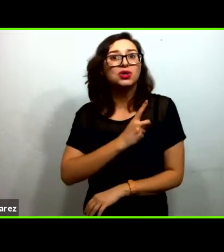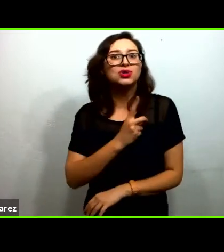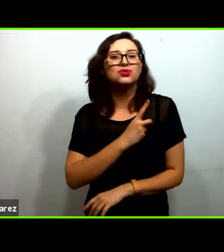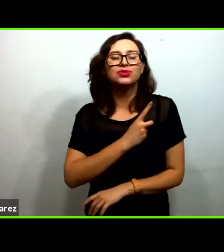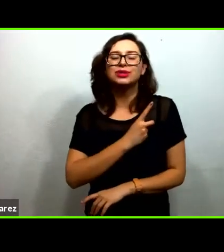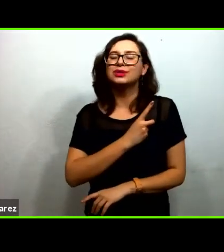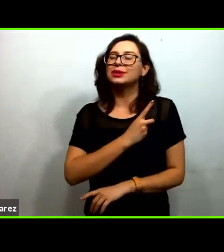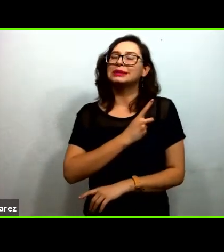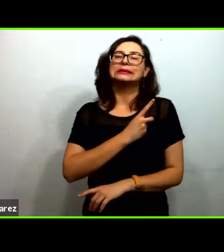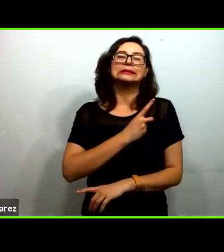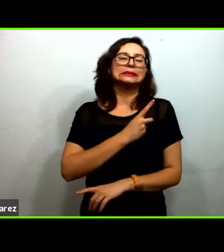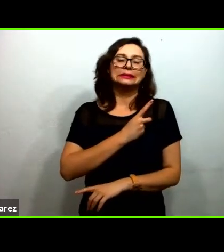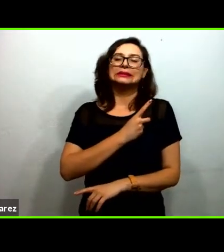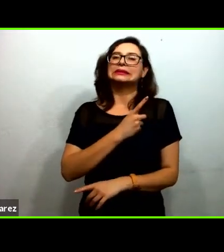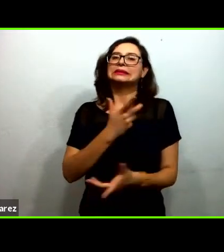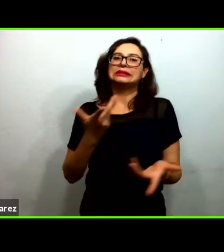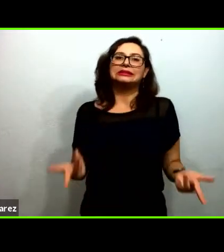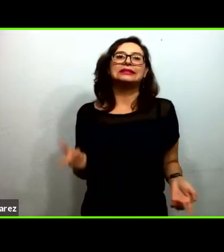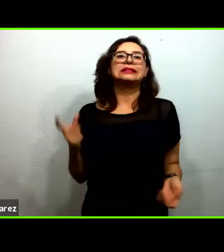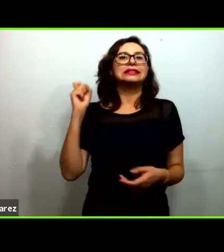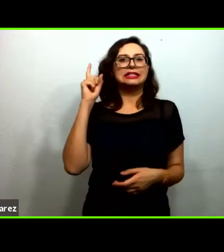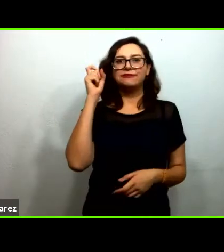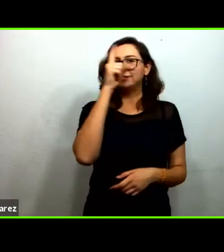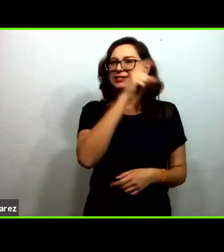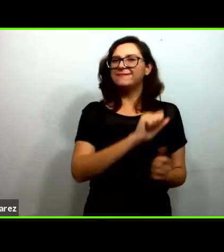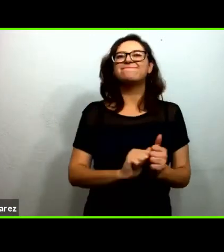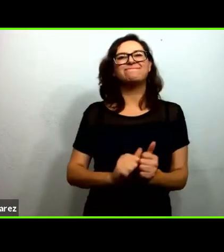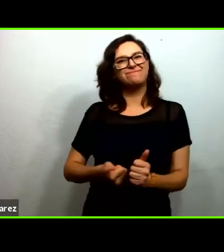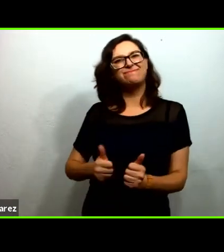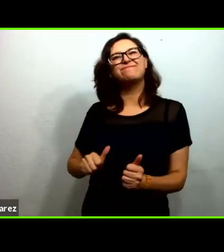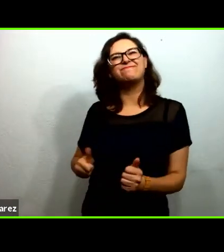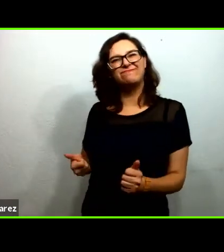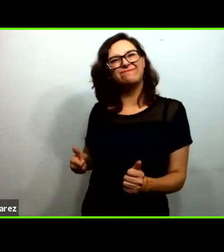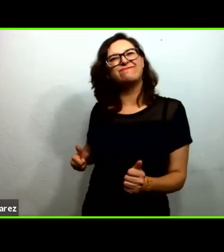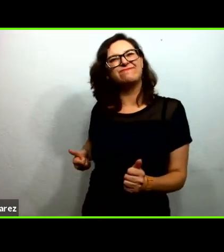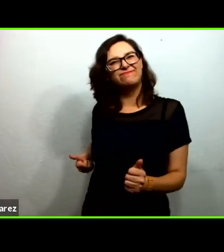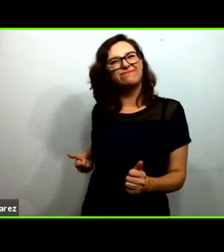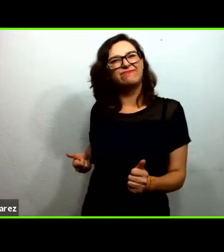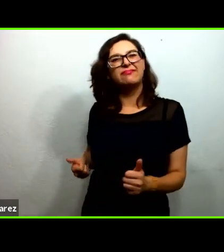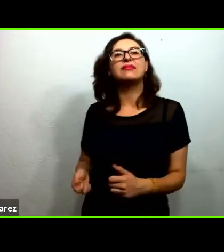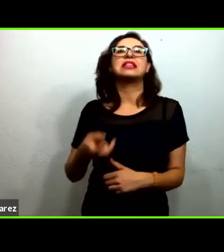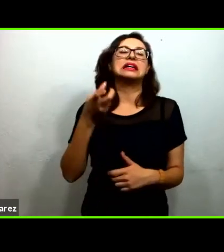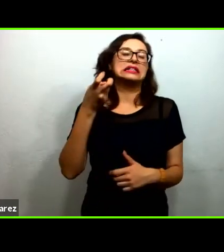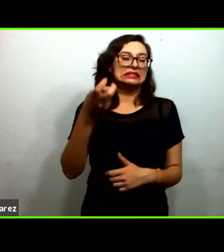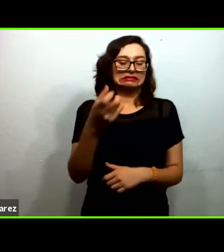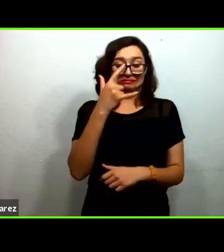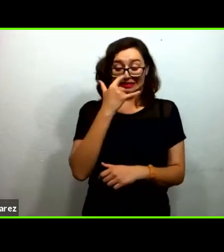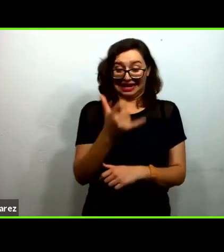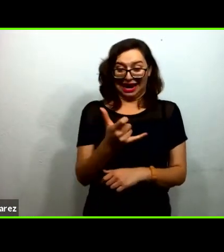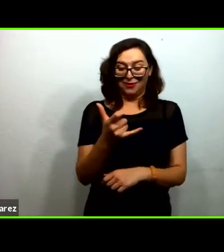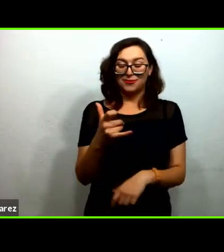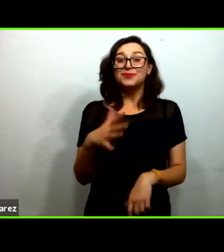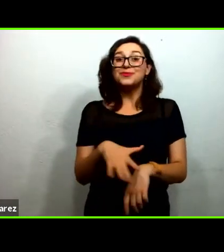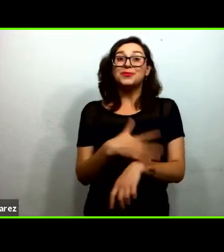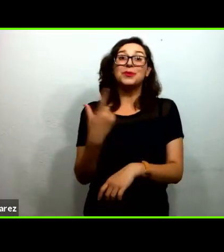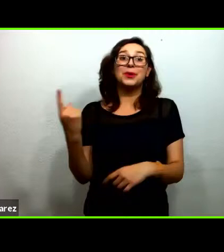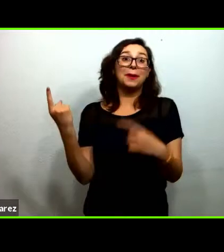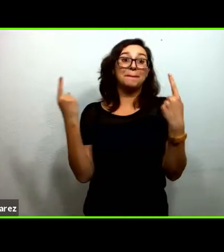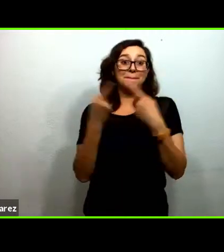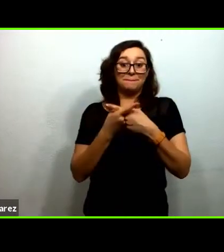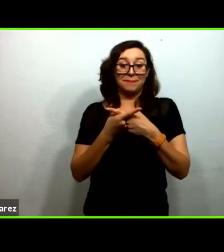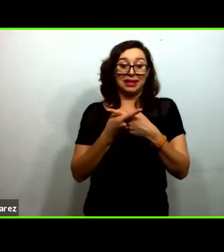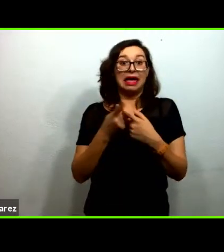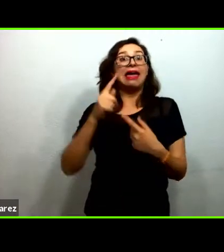regresión en estrategias de enseñanza que es algo paradójico adelanto en la